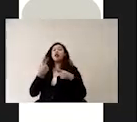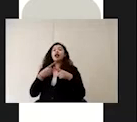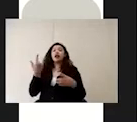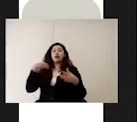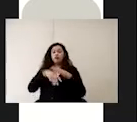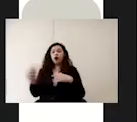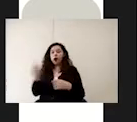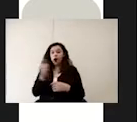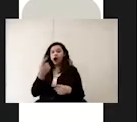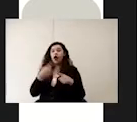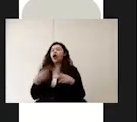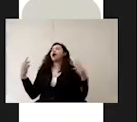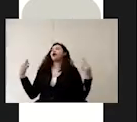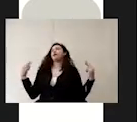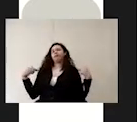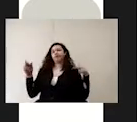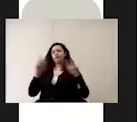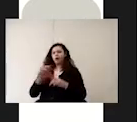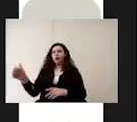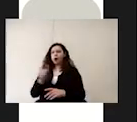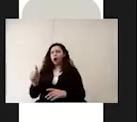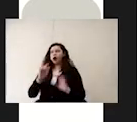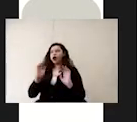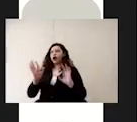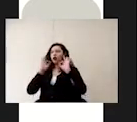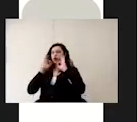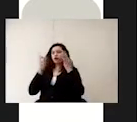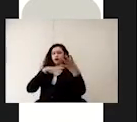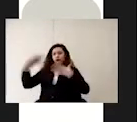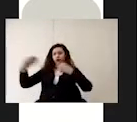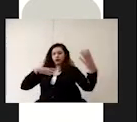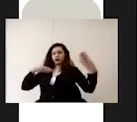de esta manera disminuimos el riesgo de contagio